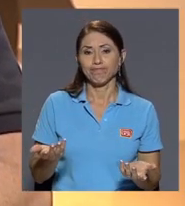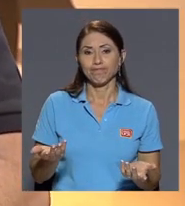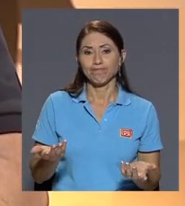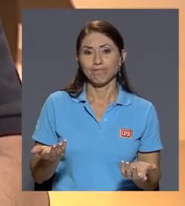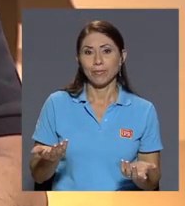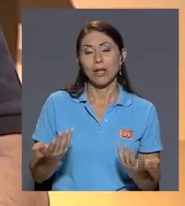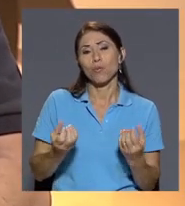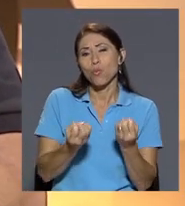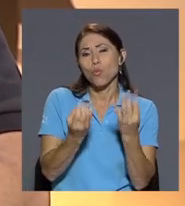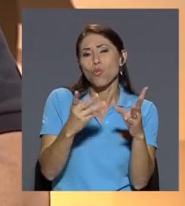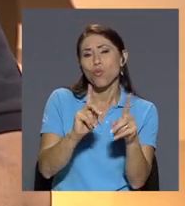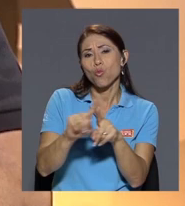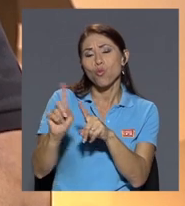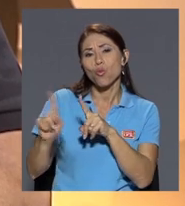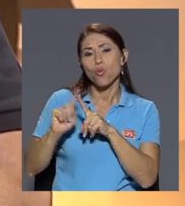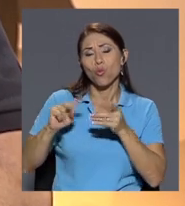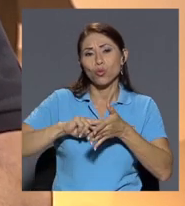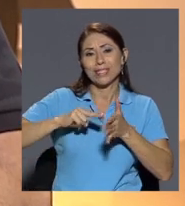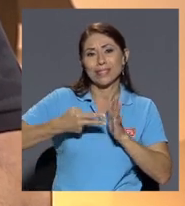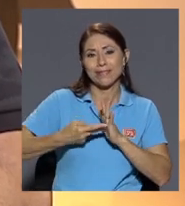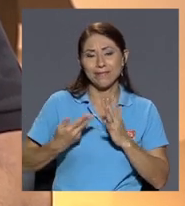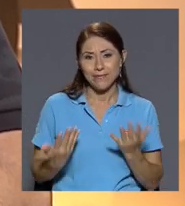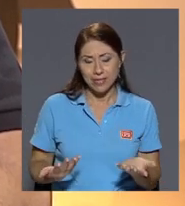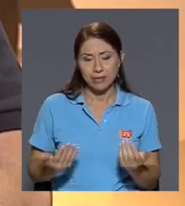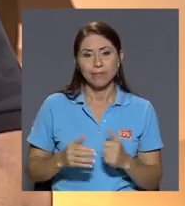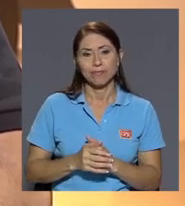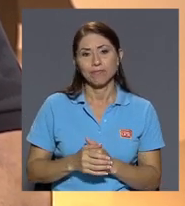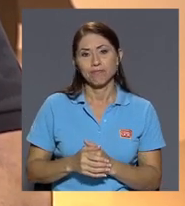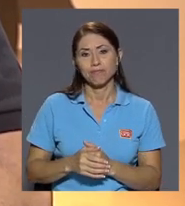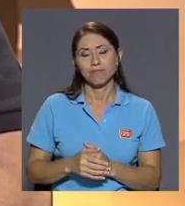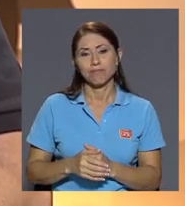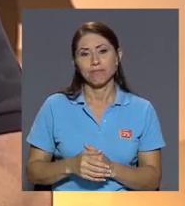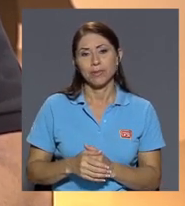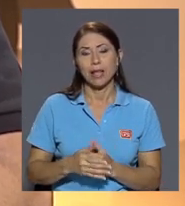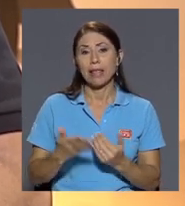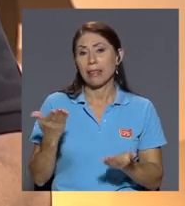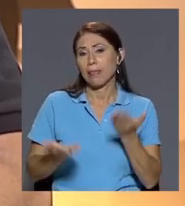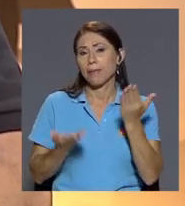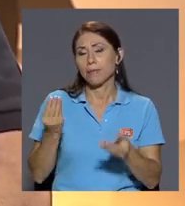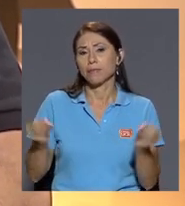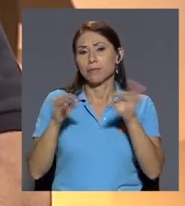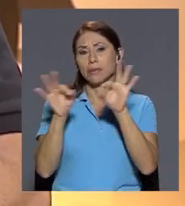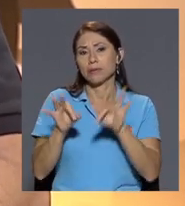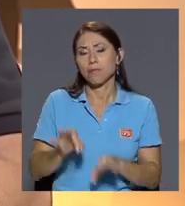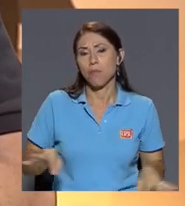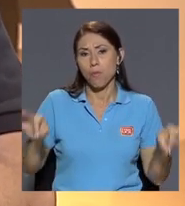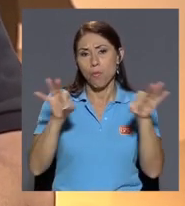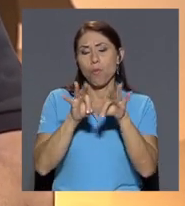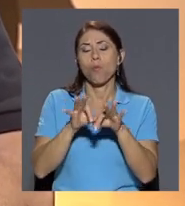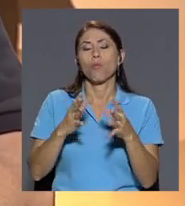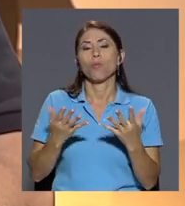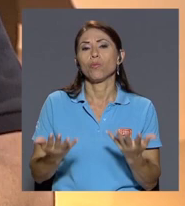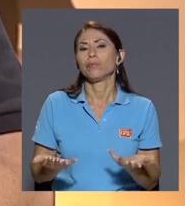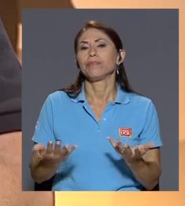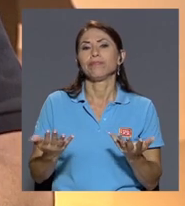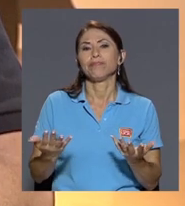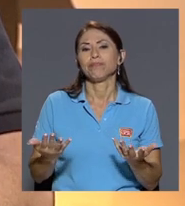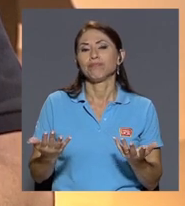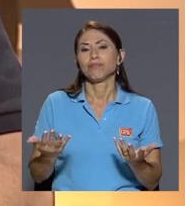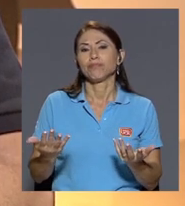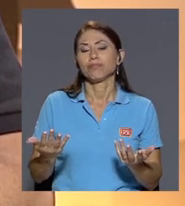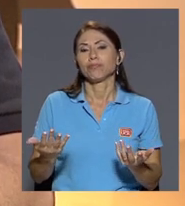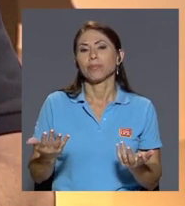tiene múltiples significados tal vez lo más importante creo yo es